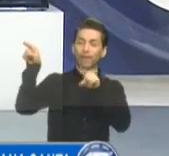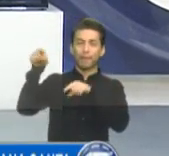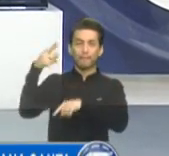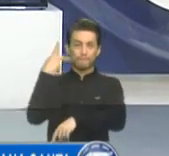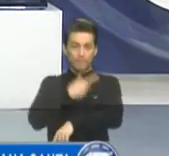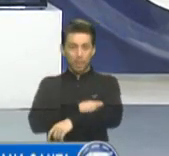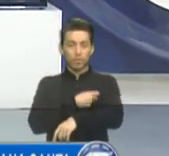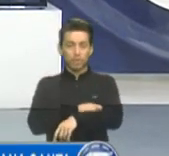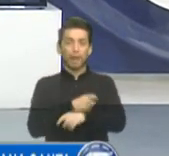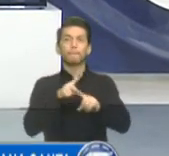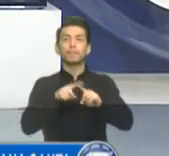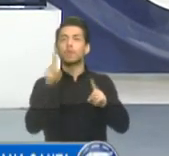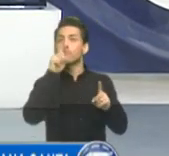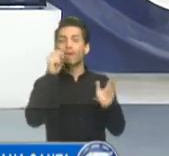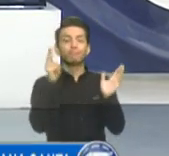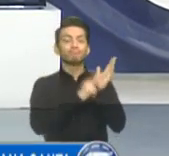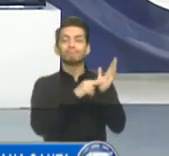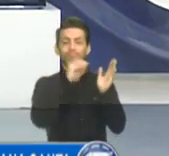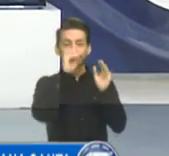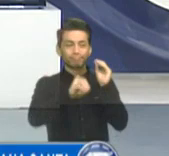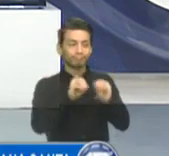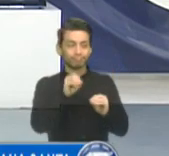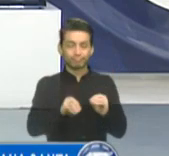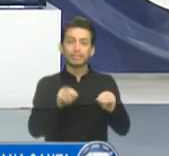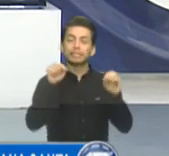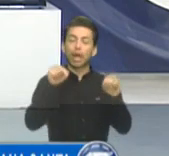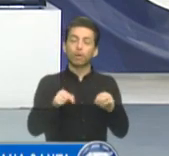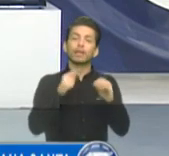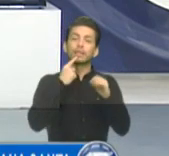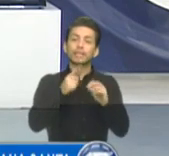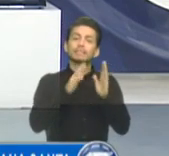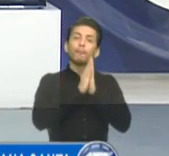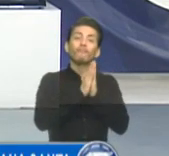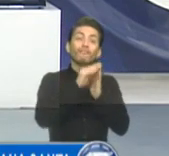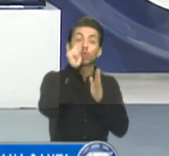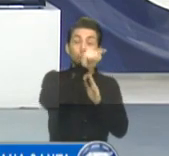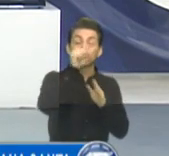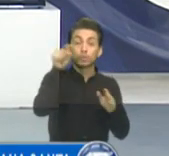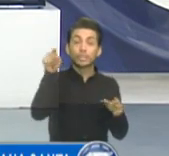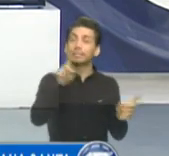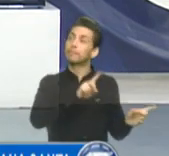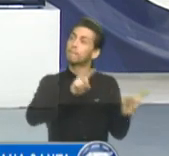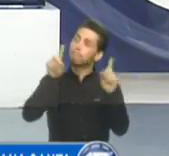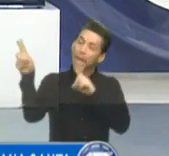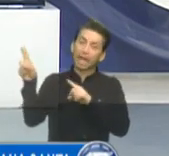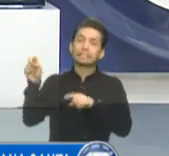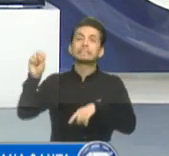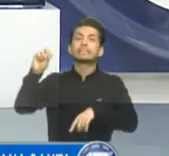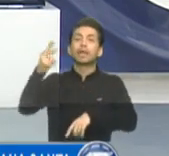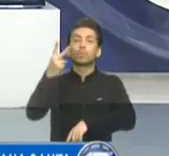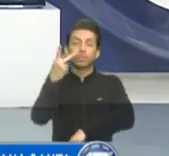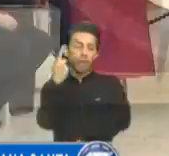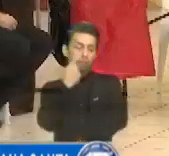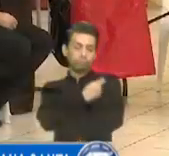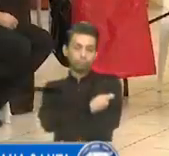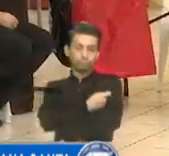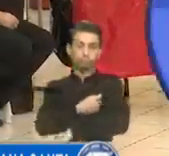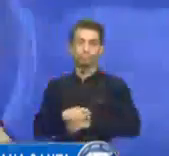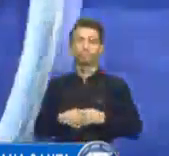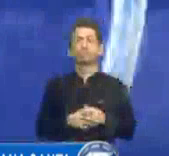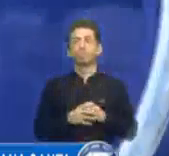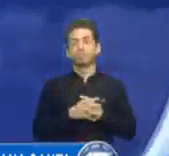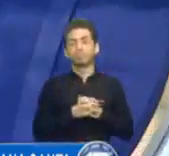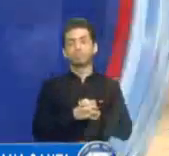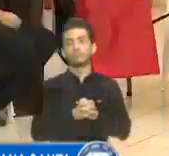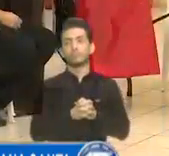un registro, por lo que ahora se les hace un llamado para que asistan a ponerse la segunda dosis. El